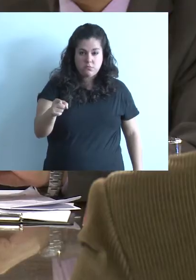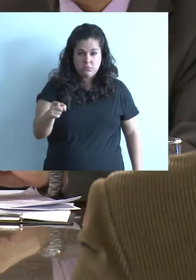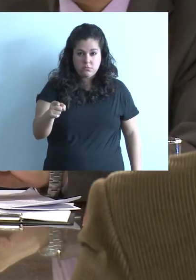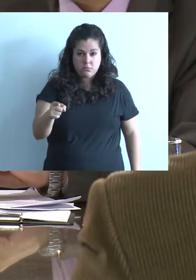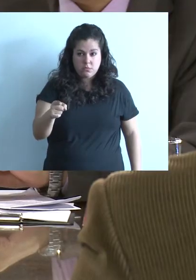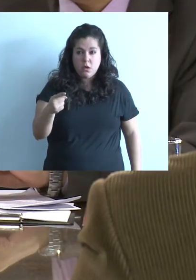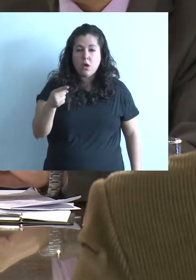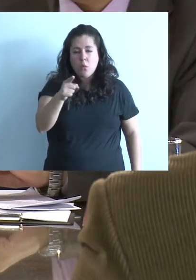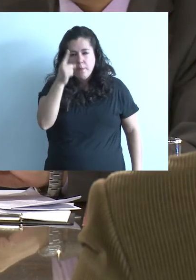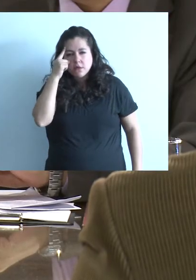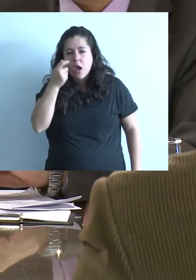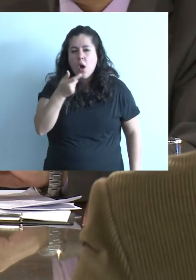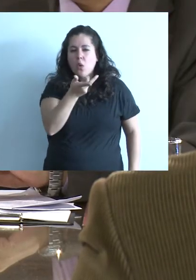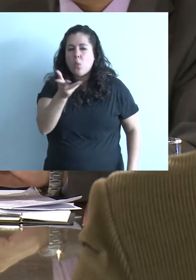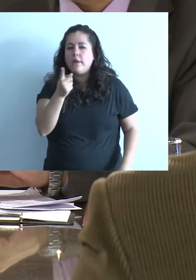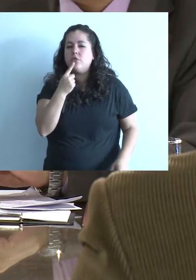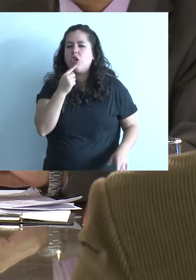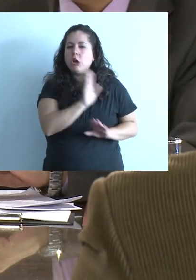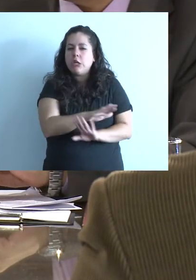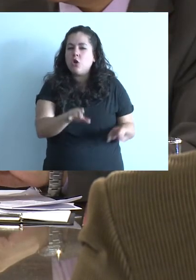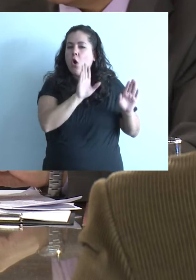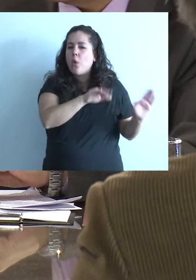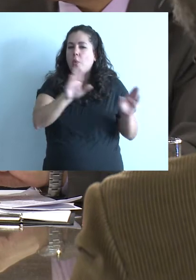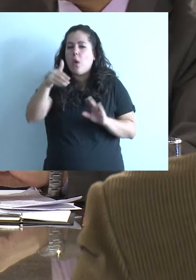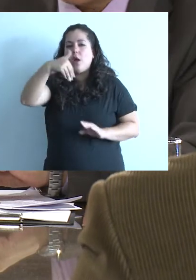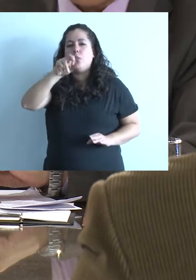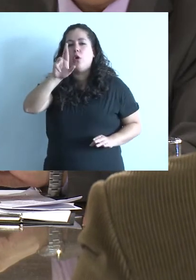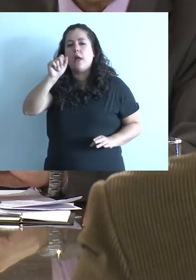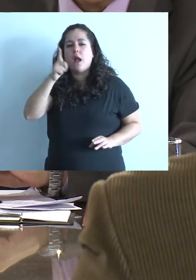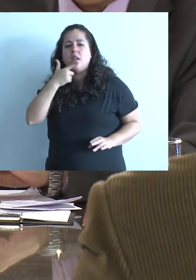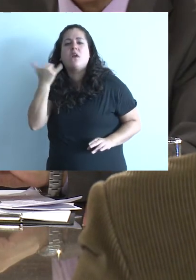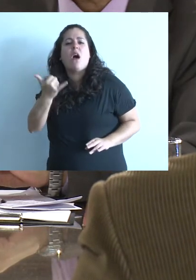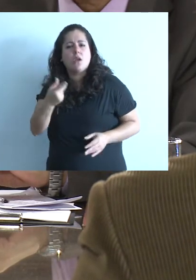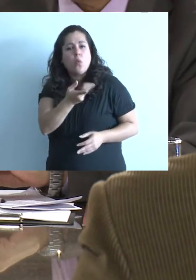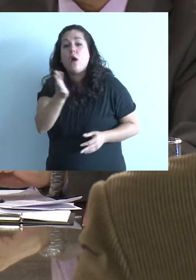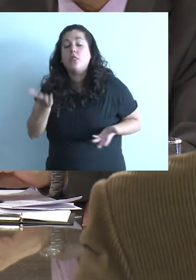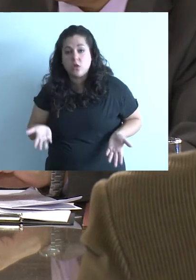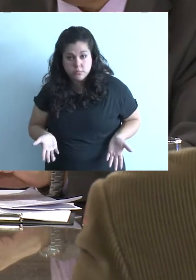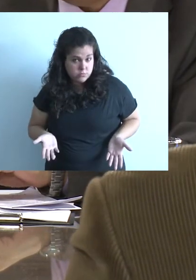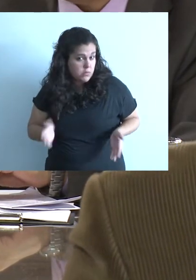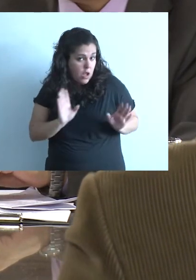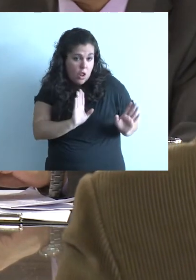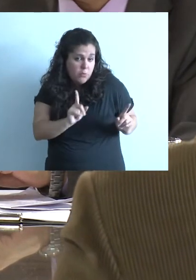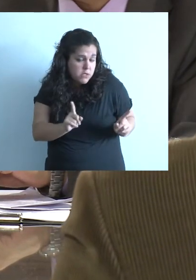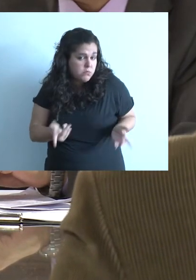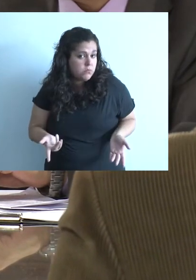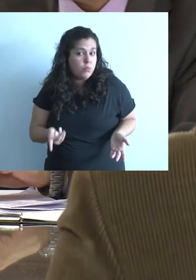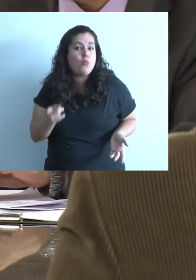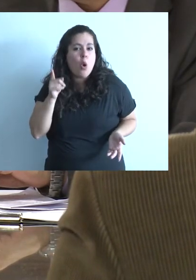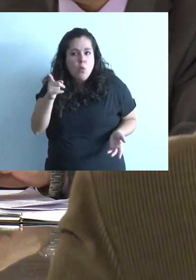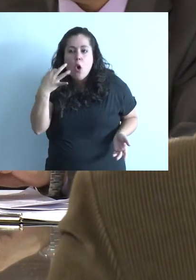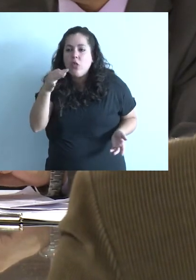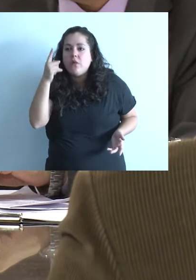¿Cuántos Evos Morales dejaste en el camino que no le daba? Bueno, el chico este de misiones, entonces lo que haces es